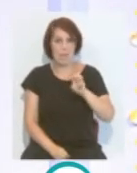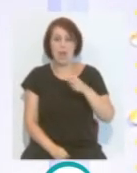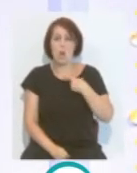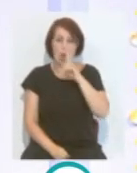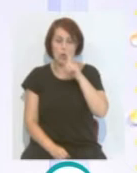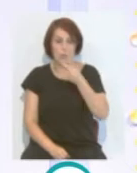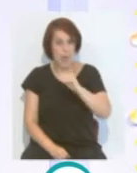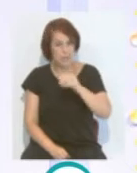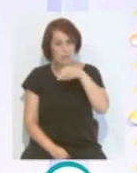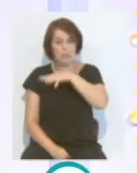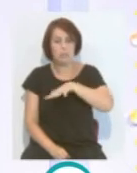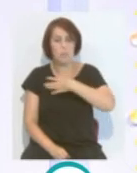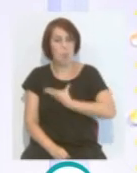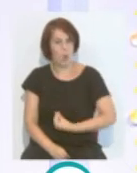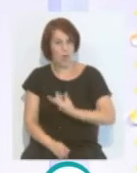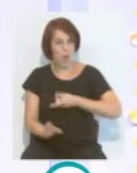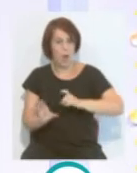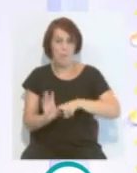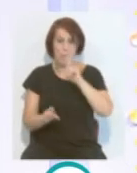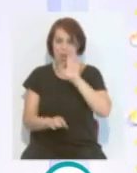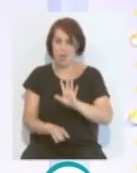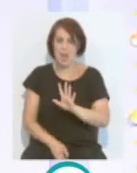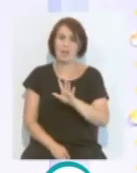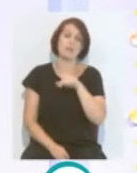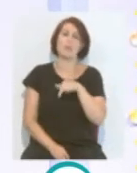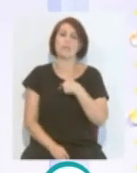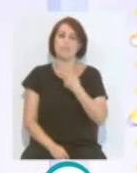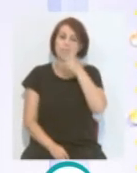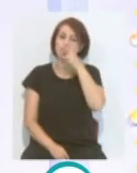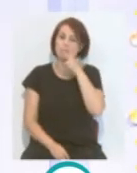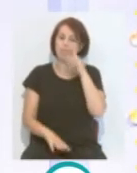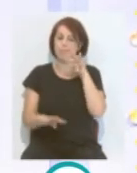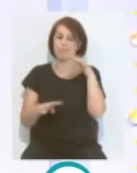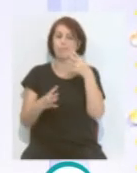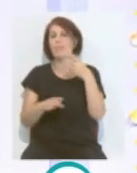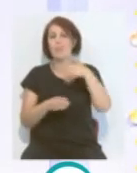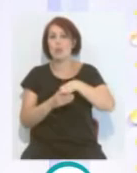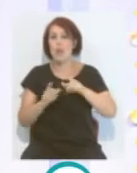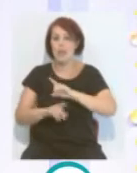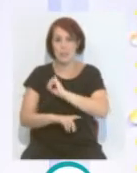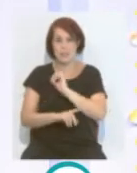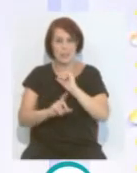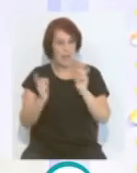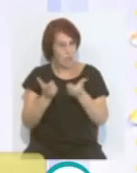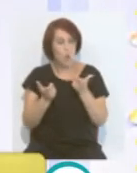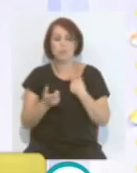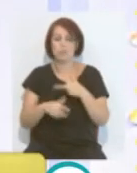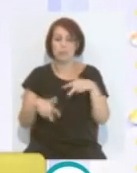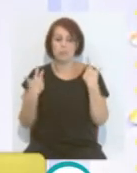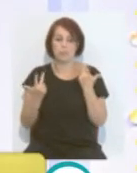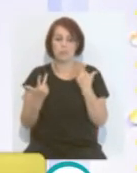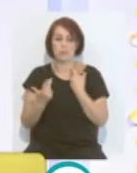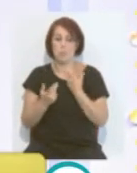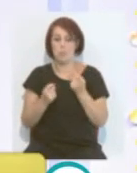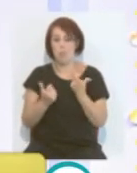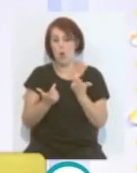el UCAM y parece que va ganando también ese prestigio dentro del equipo... ...que le permite también tener más